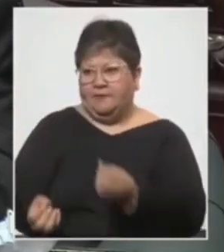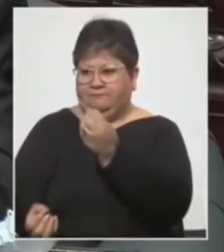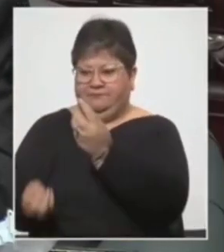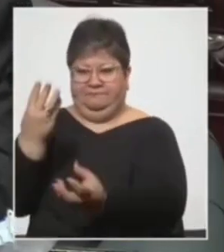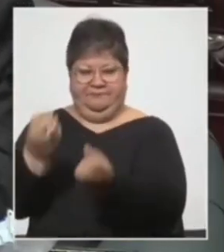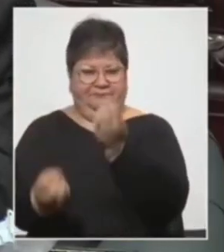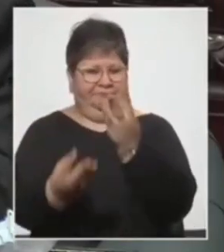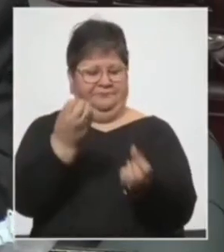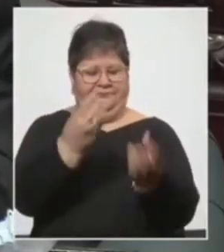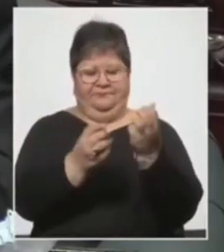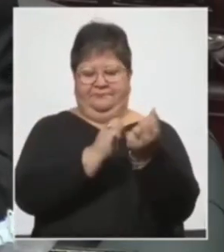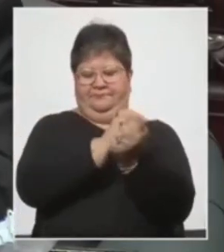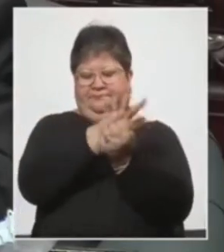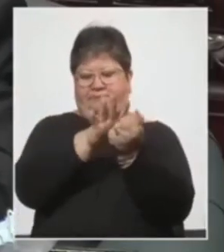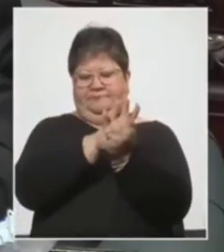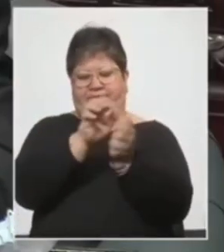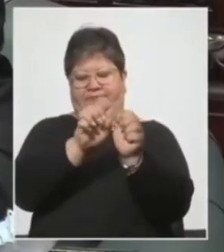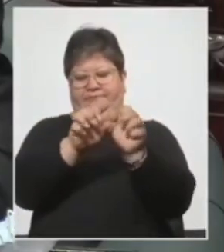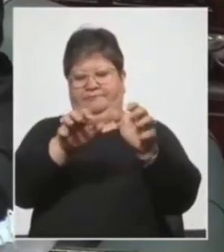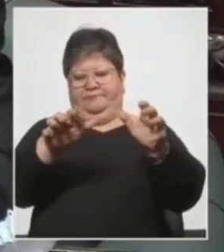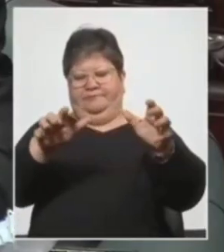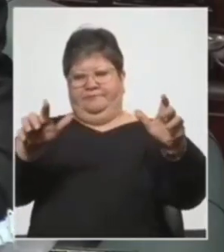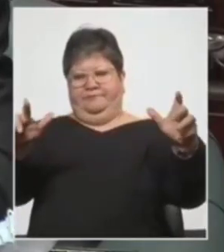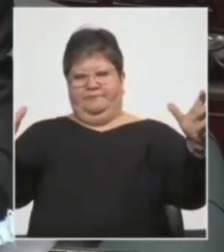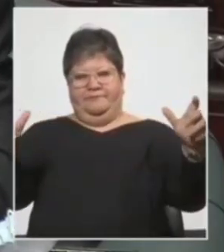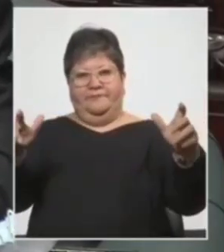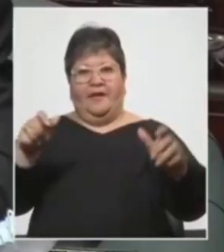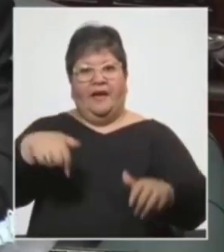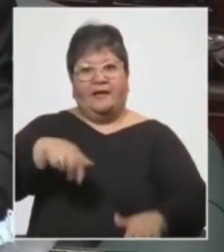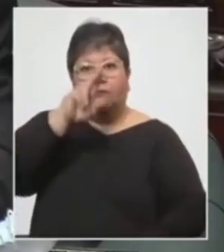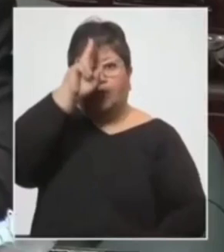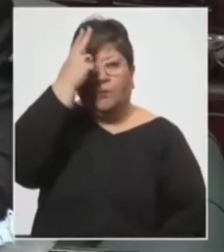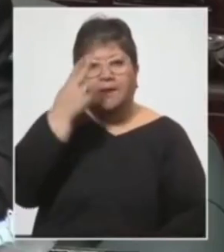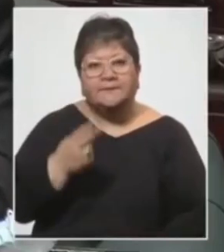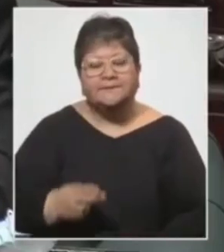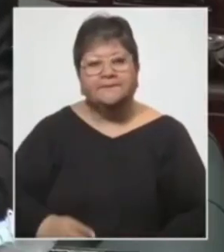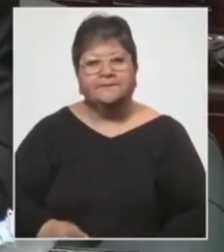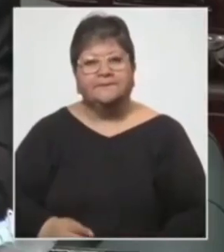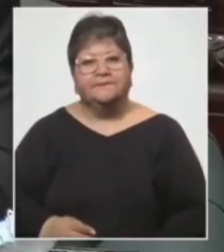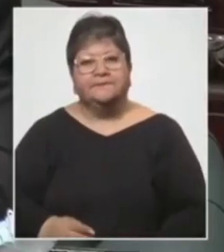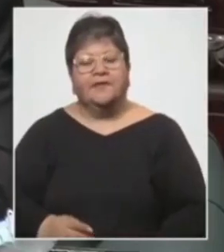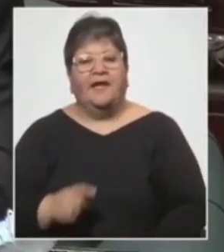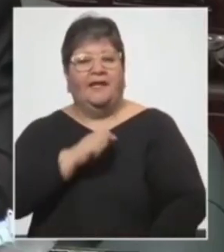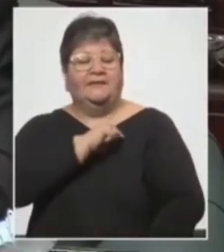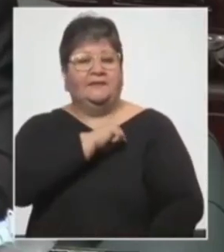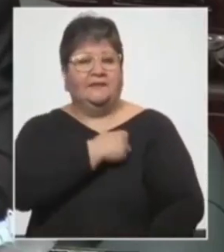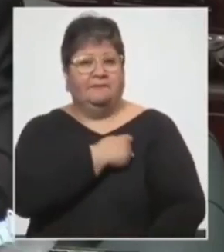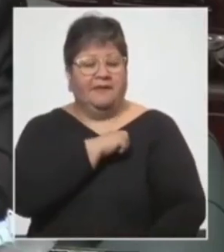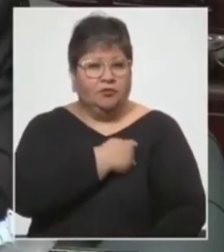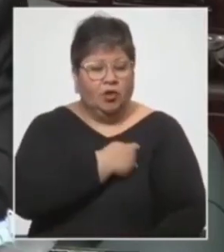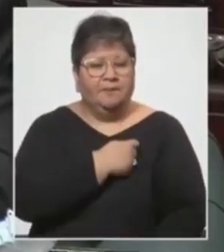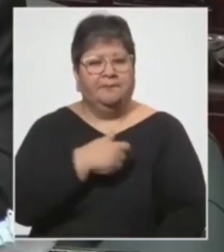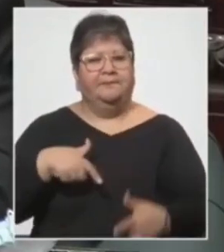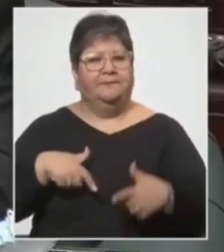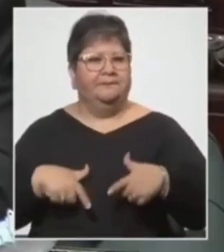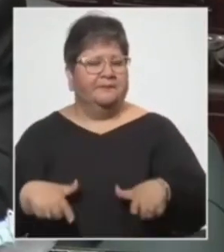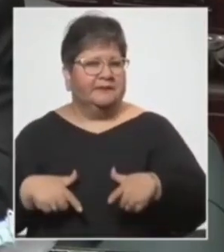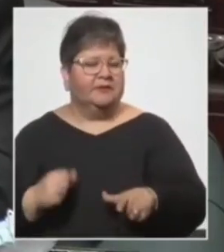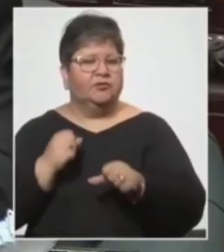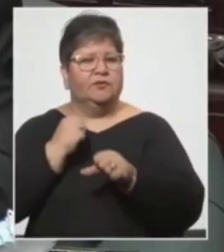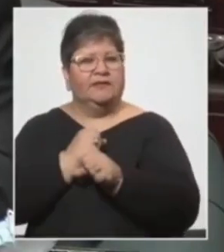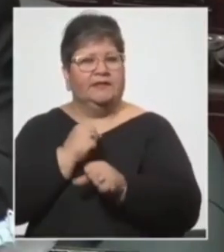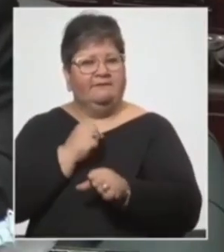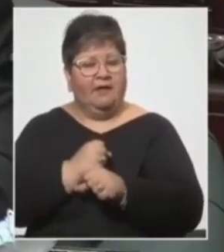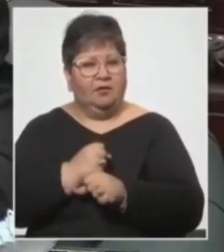una fuente de expansión del coronavirus en el Uruguay las inspecciones que ha hecho el Ministerio de Trabajo y